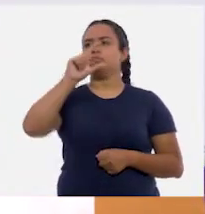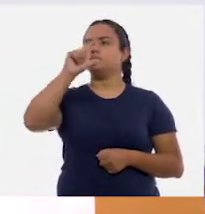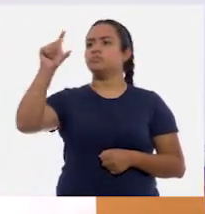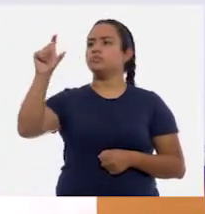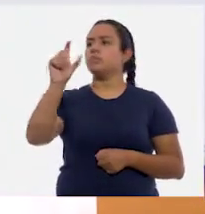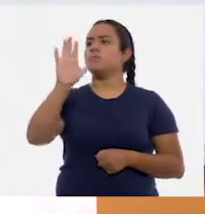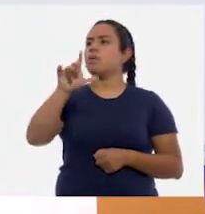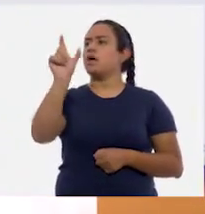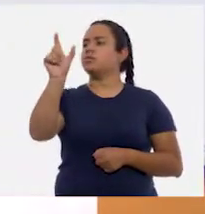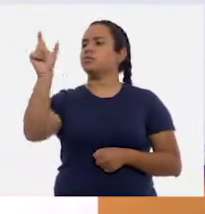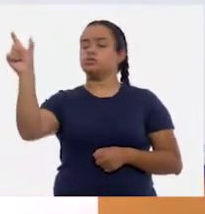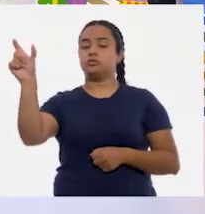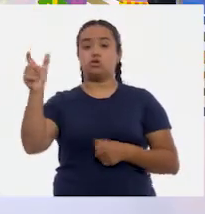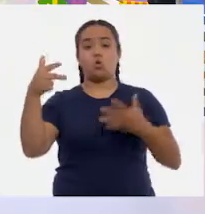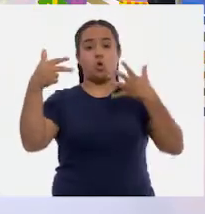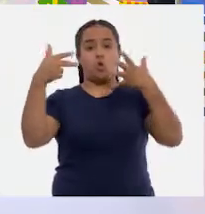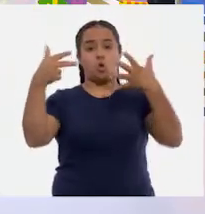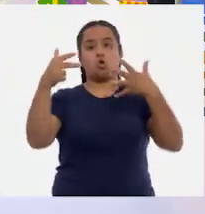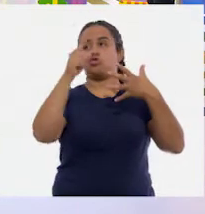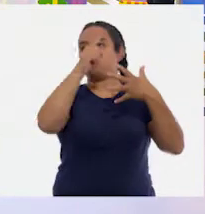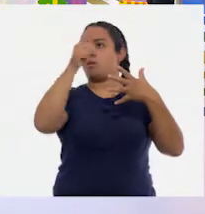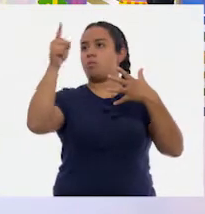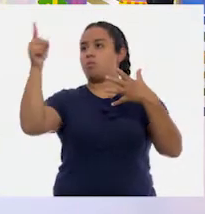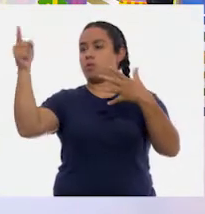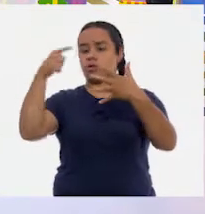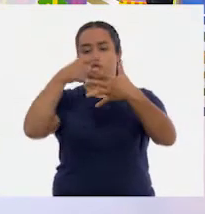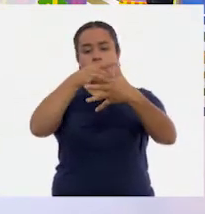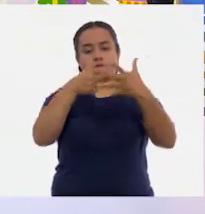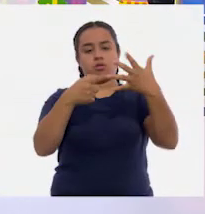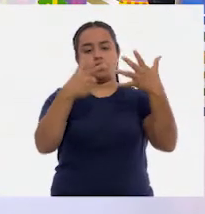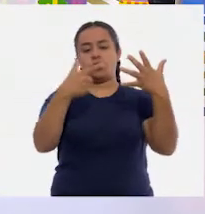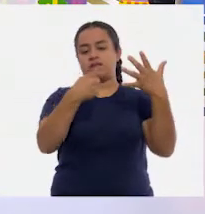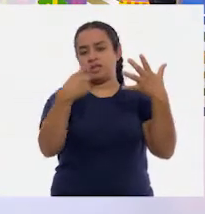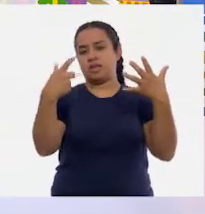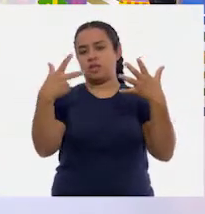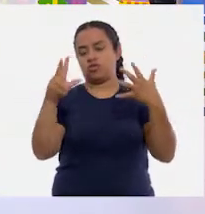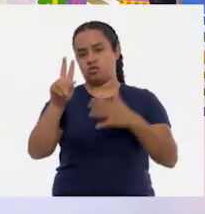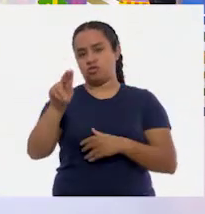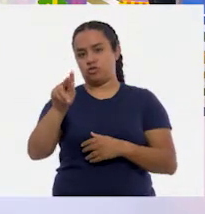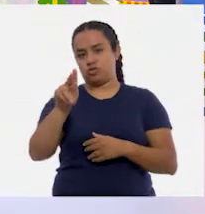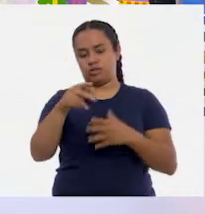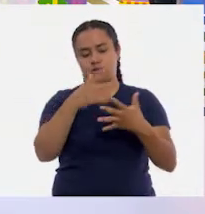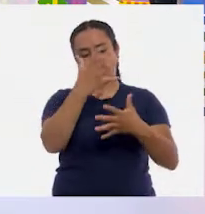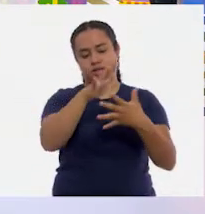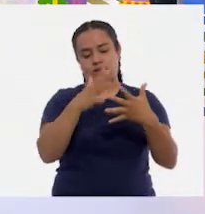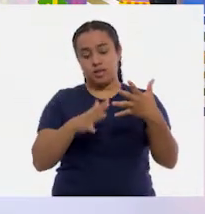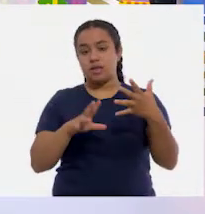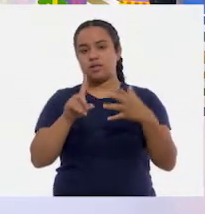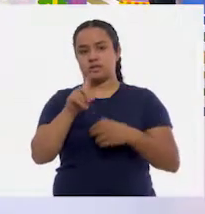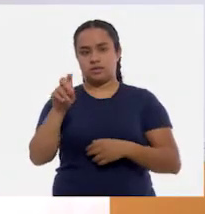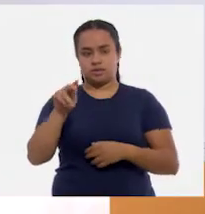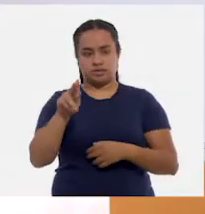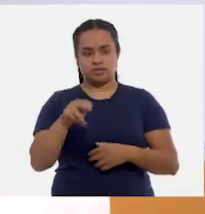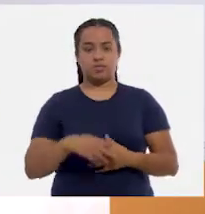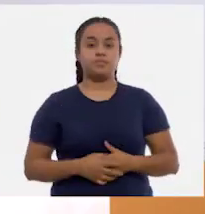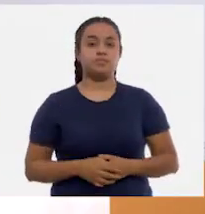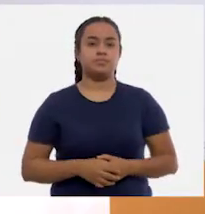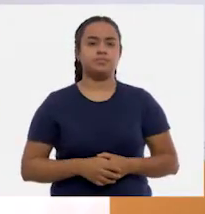recorrieron? Ocho. Muy bien, por eso caíste en ciento ochenta. Ahora, vamos a comprobarlo.